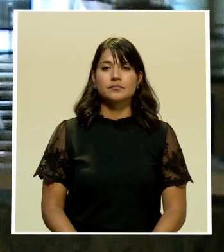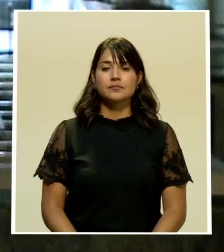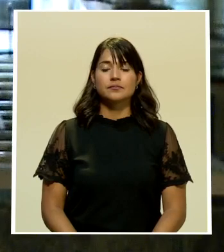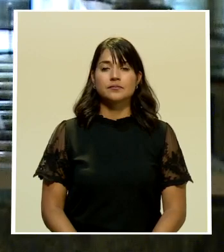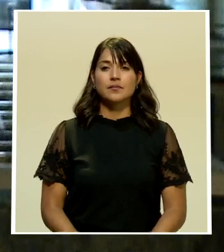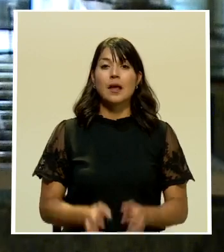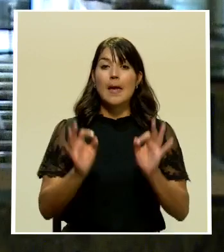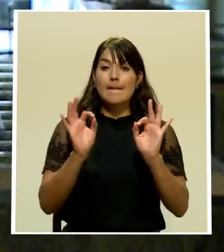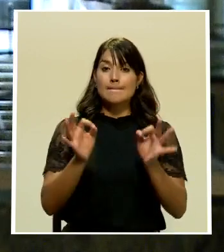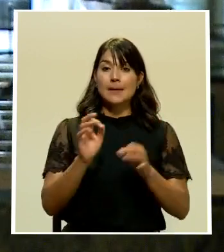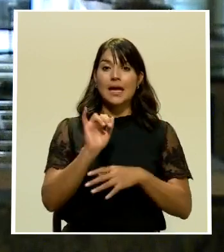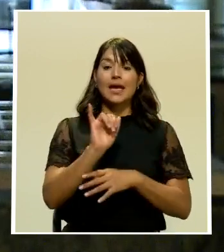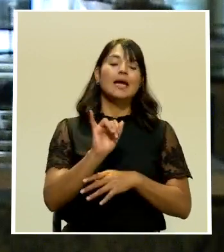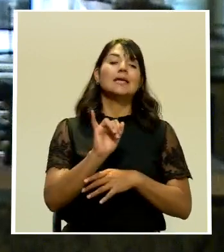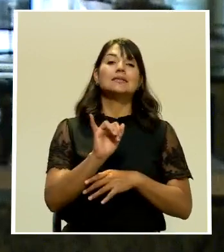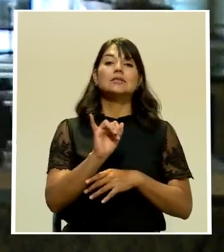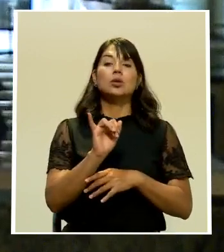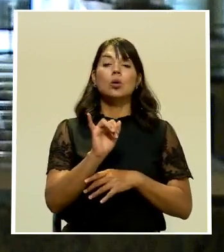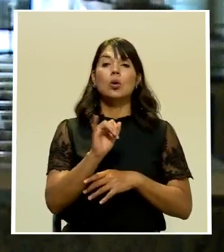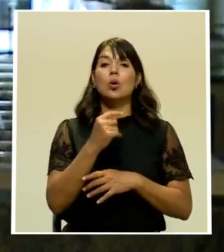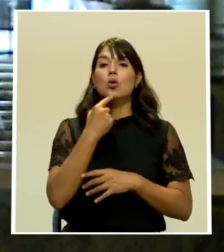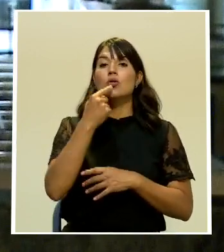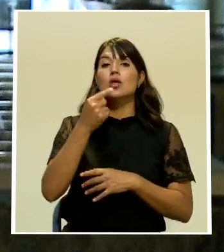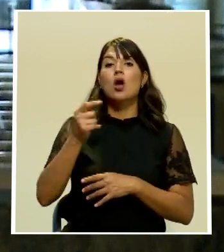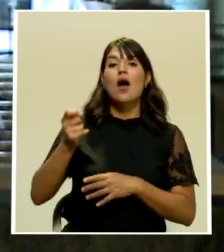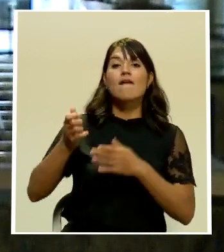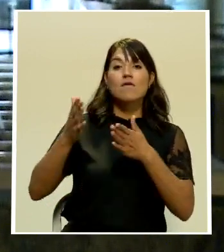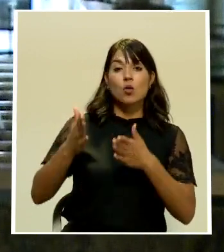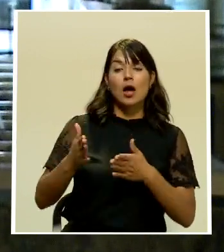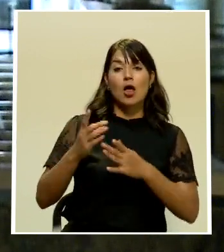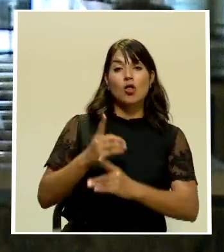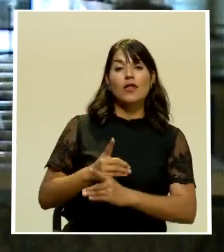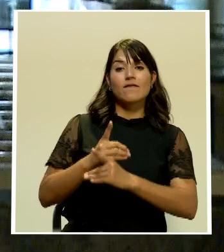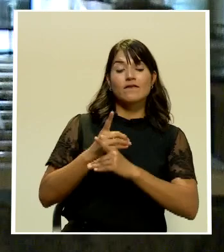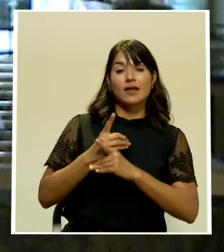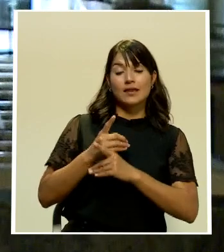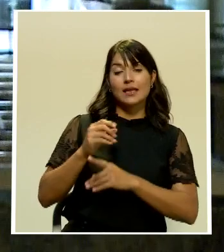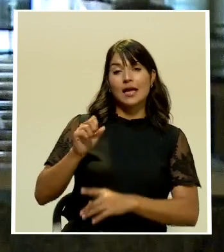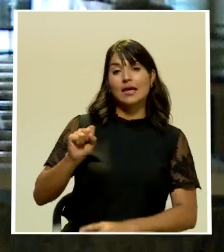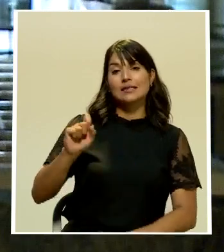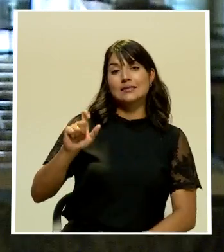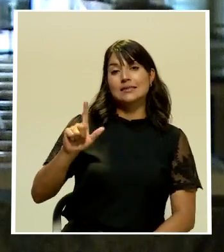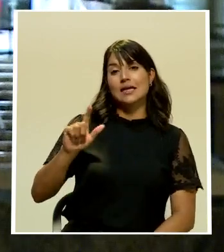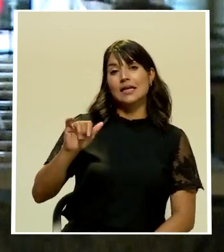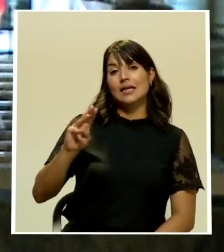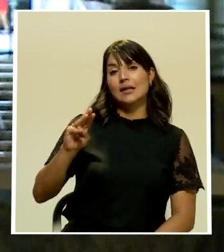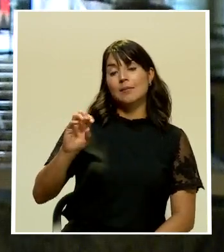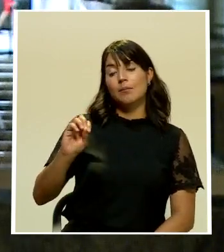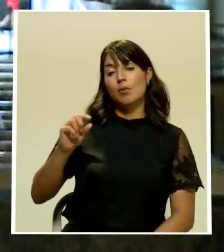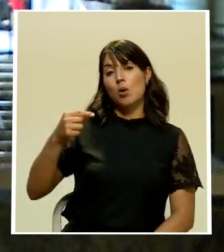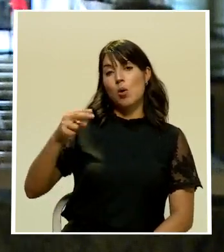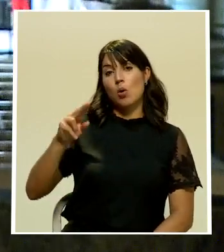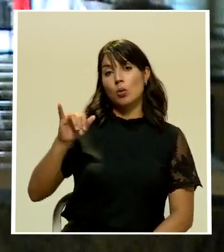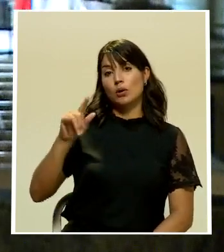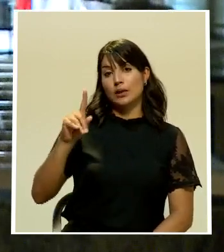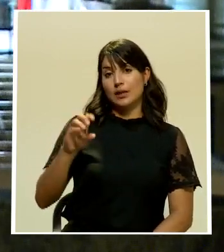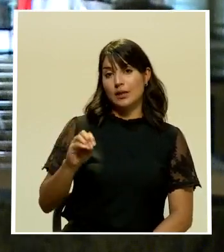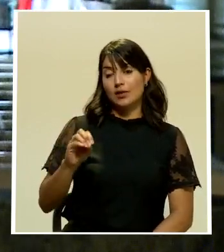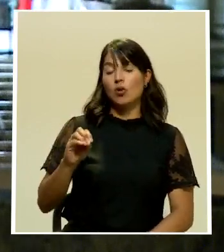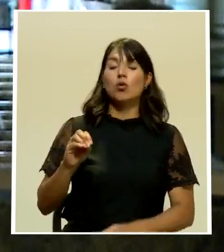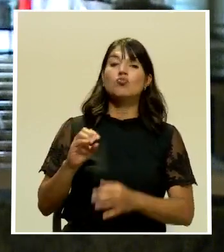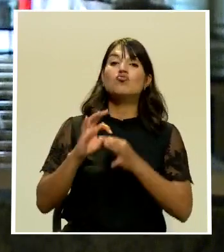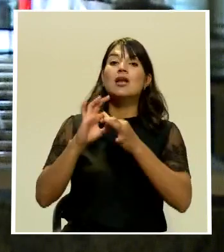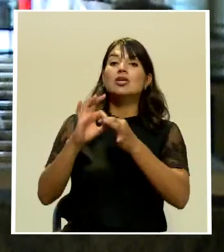bien esa era la declaración del abogado de Célimo Guido sobre el rechazo del juzgado penal de San José